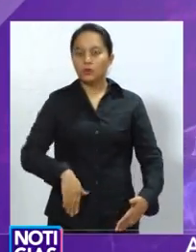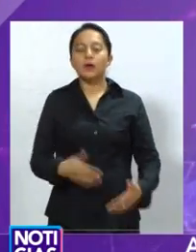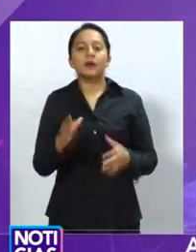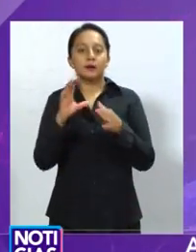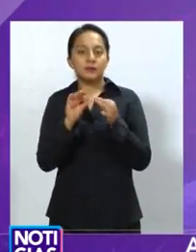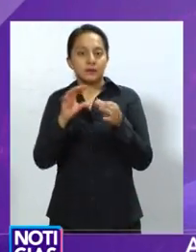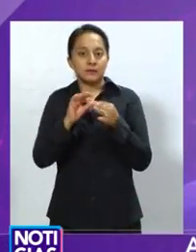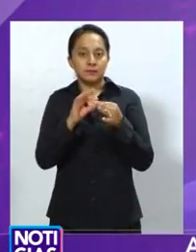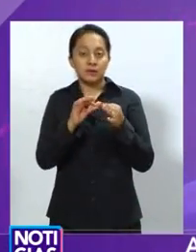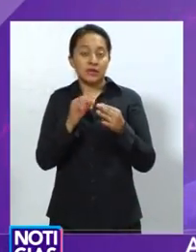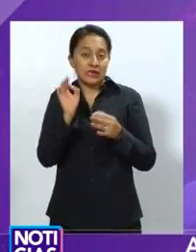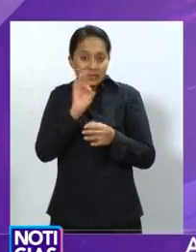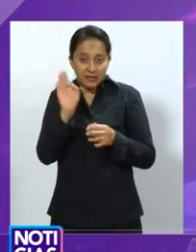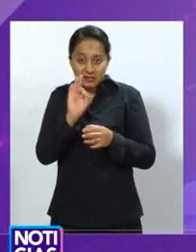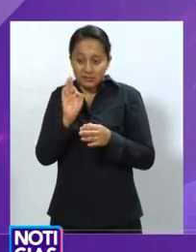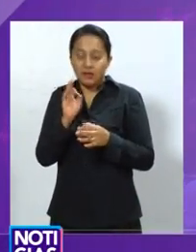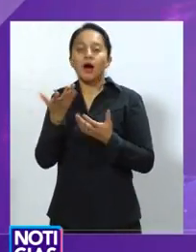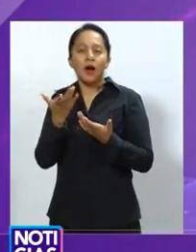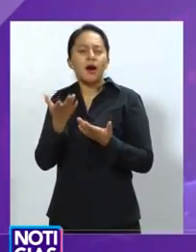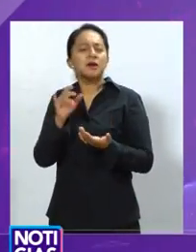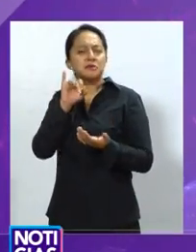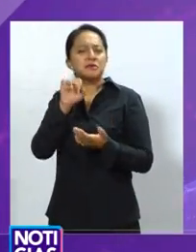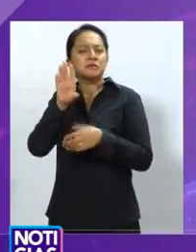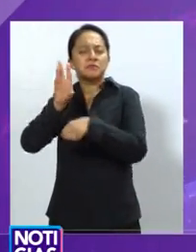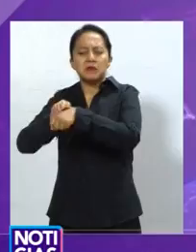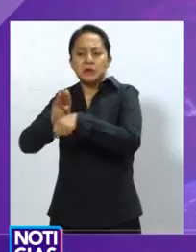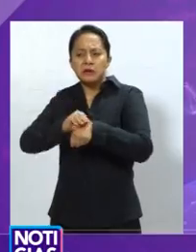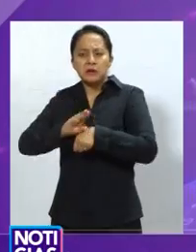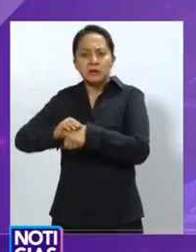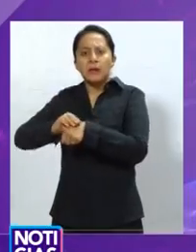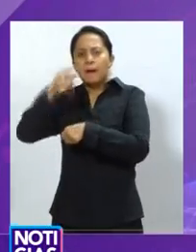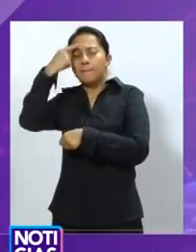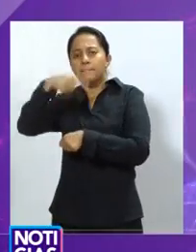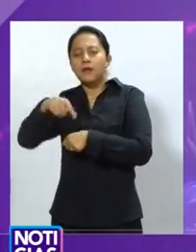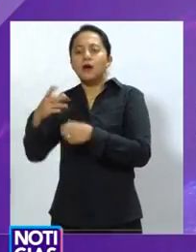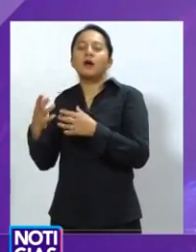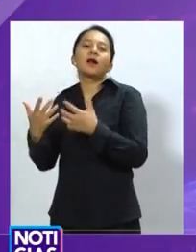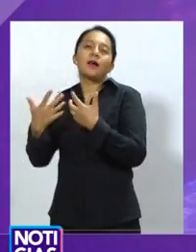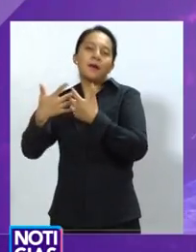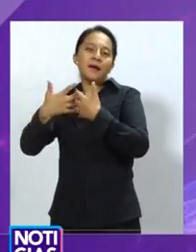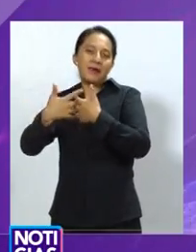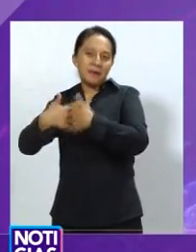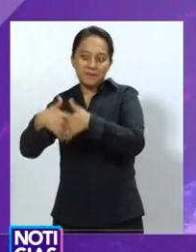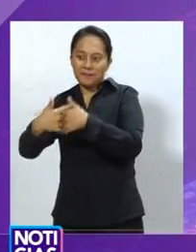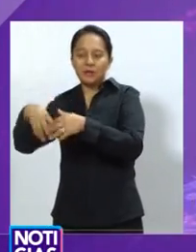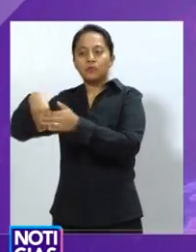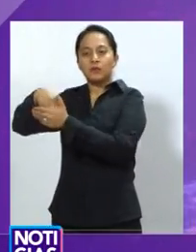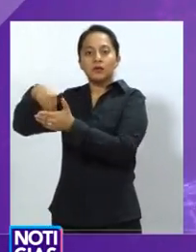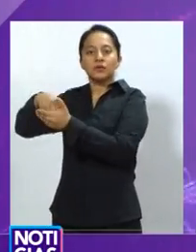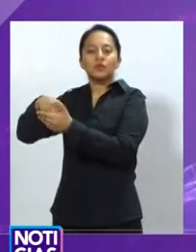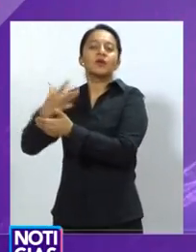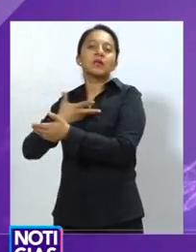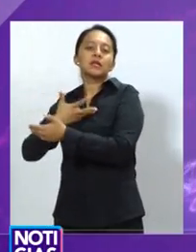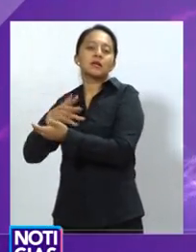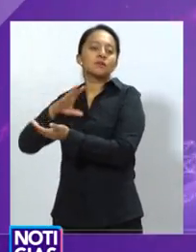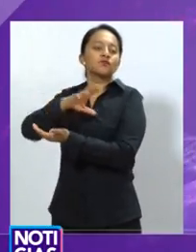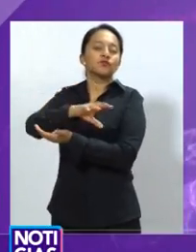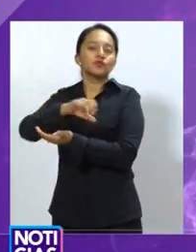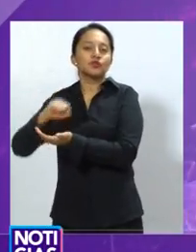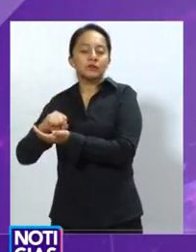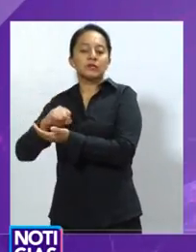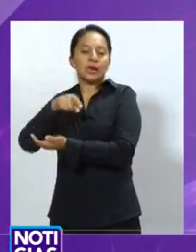Existe la posibilidad de que en los espacios excedentes se concesionen para que haya locales provisionales.